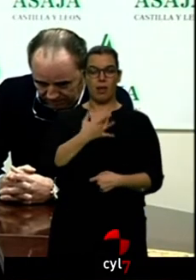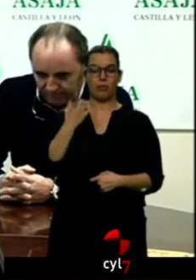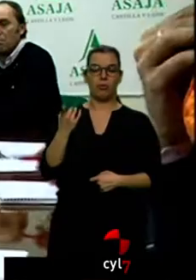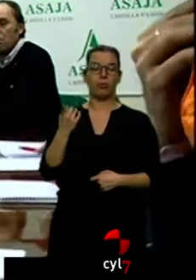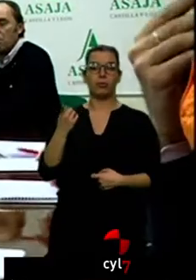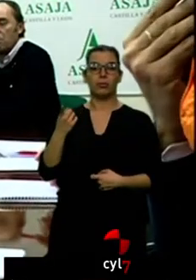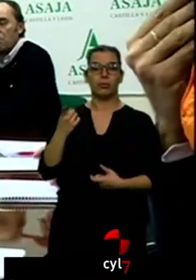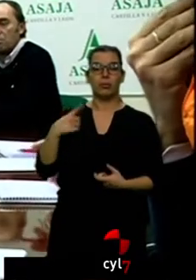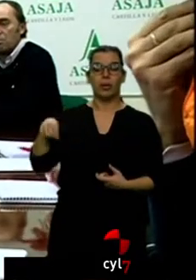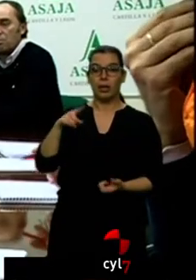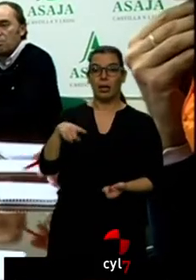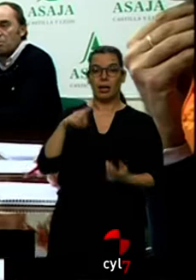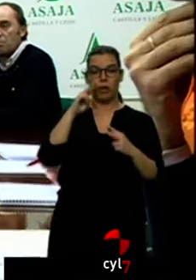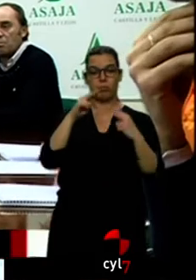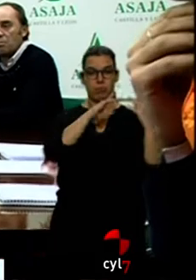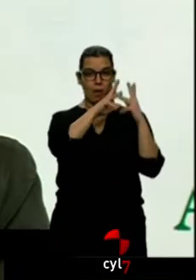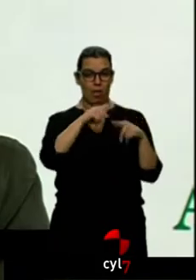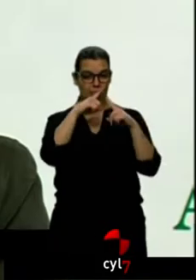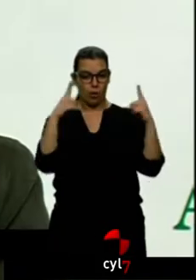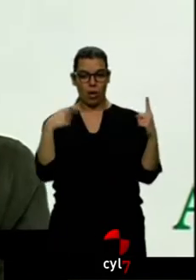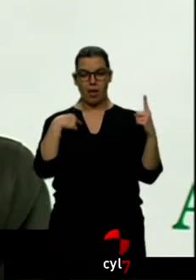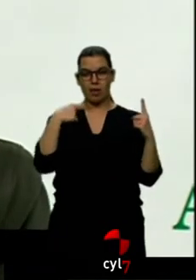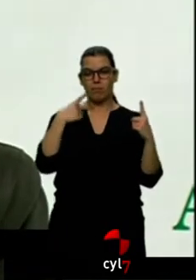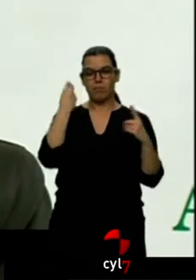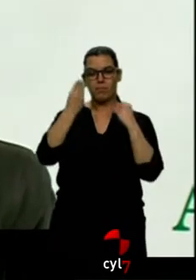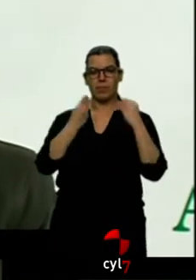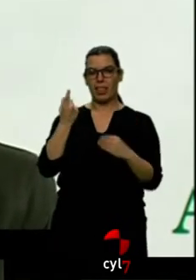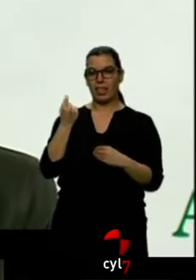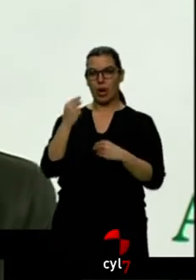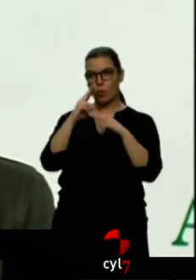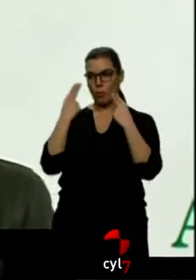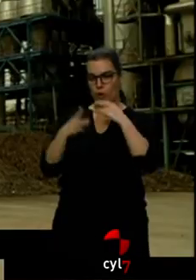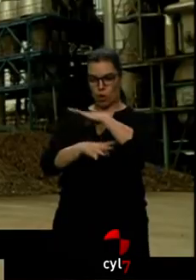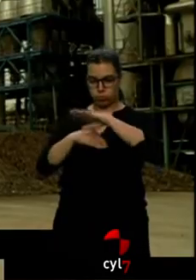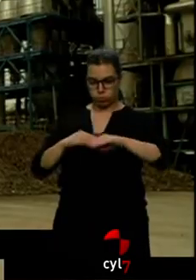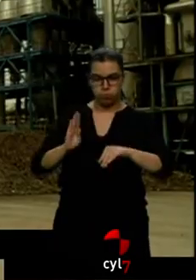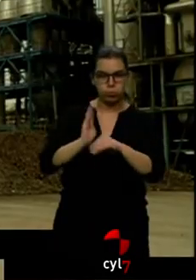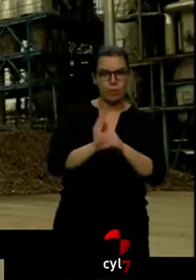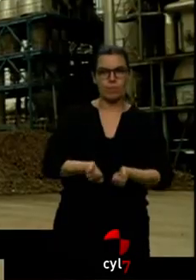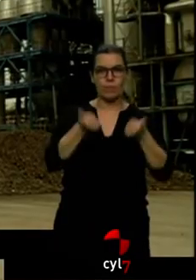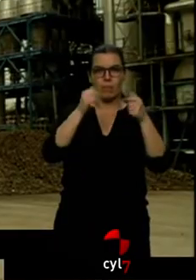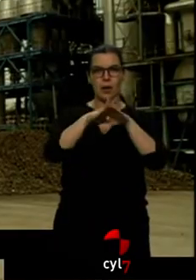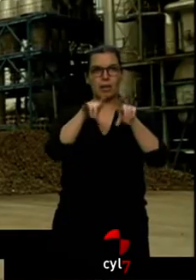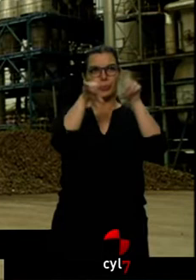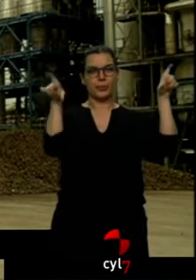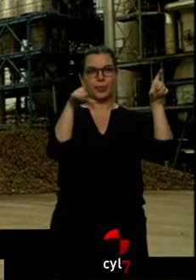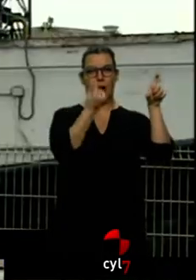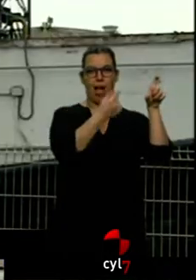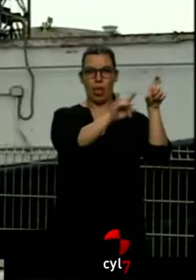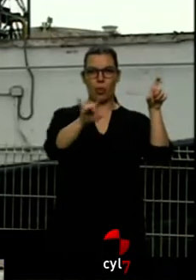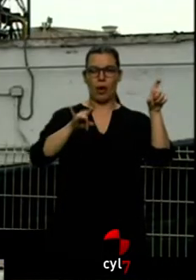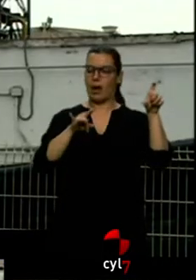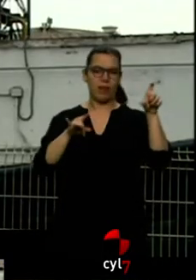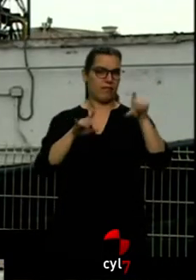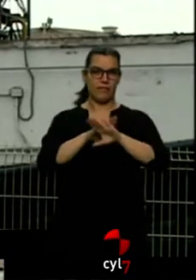el sindicato agrario no conciben más ayudas públicas para Azucarera, que como saben ha anunciado un recorte de 6 euros en el precio de la